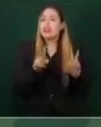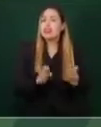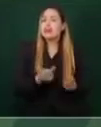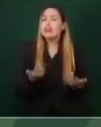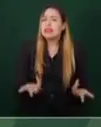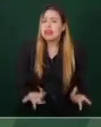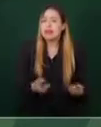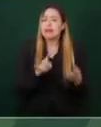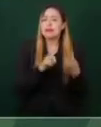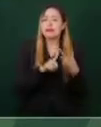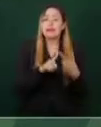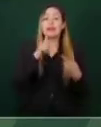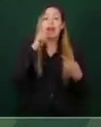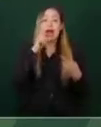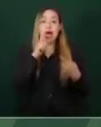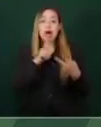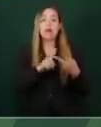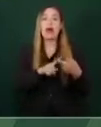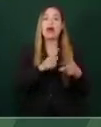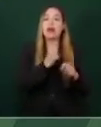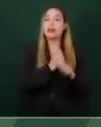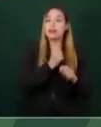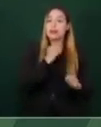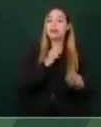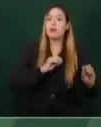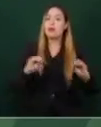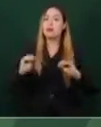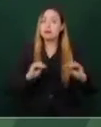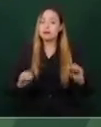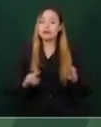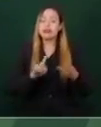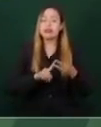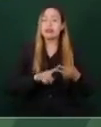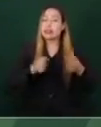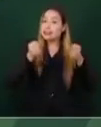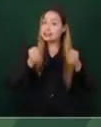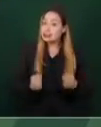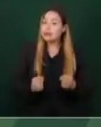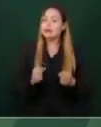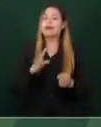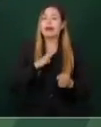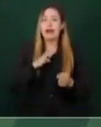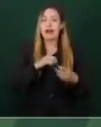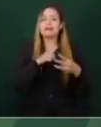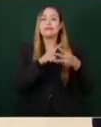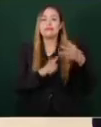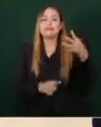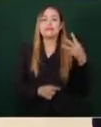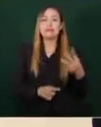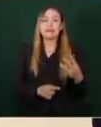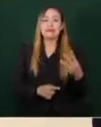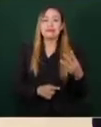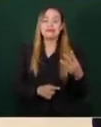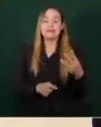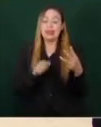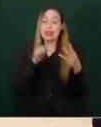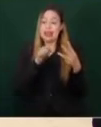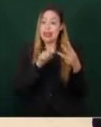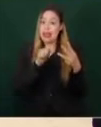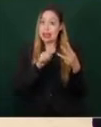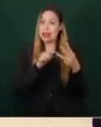en materia de movilidad y en materia de seguridad. Empezando por esta última,